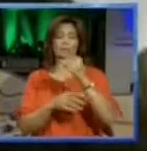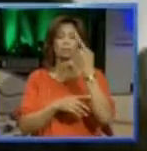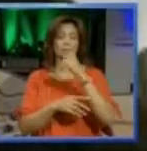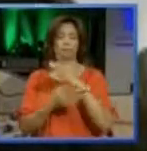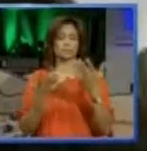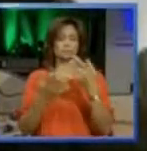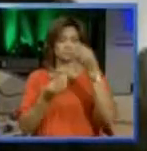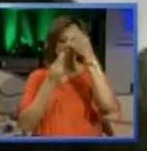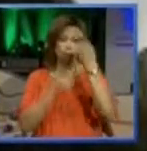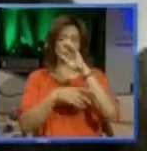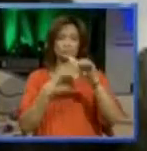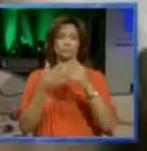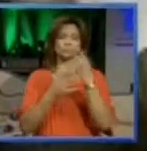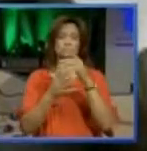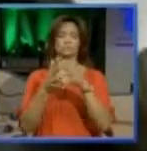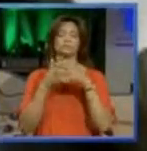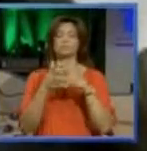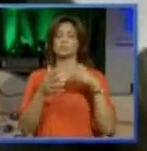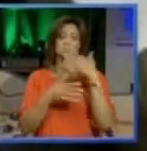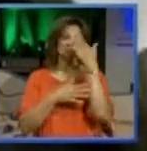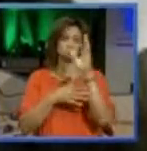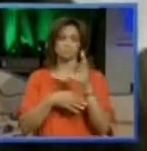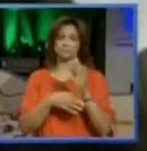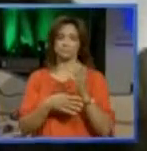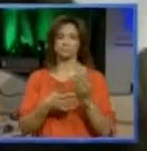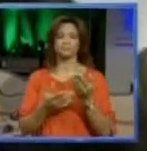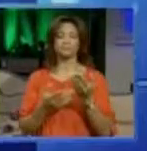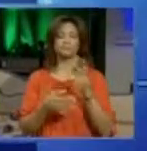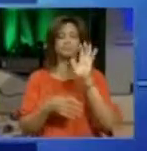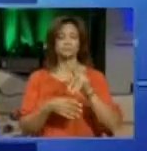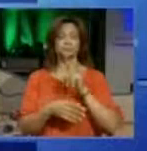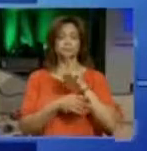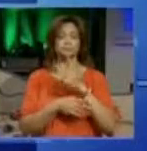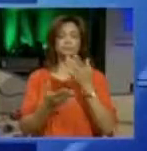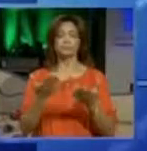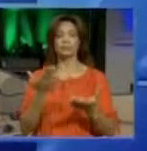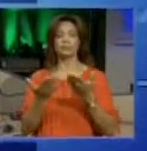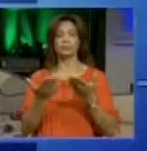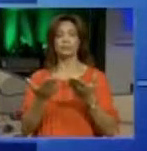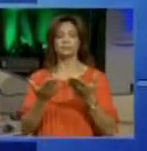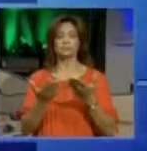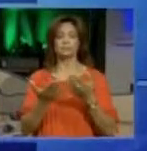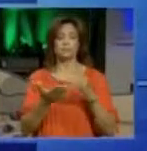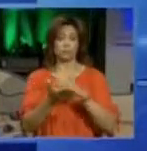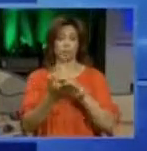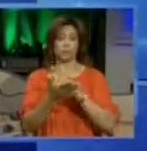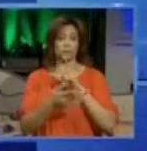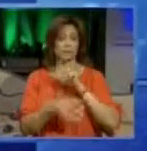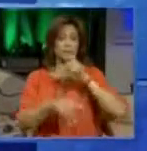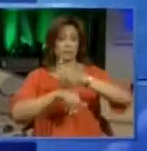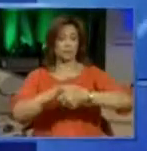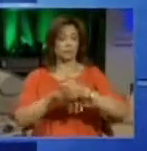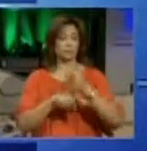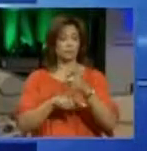del conocimiento de las autoridades de Estados Unidos. Ya. Entonces, eso es lo que conforma más o menos el expediente que pesa